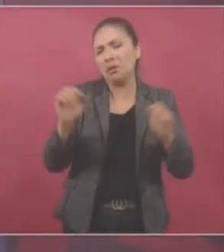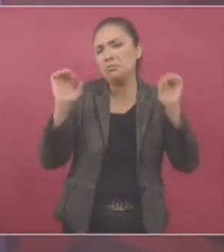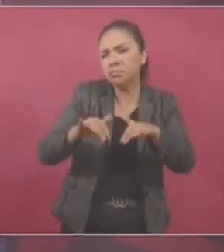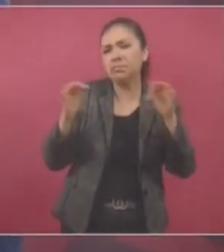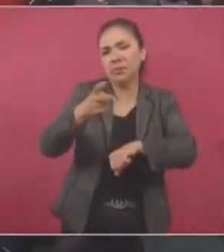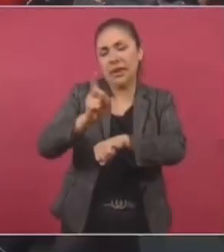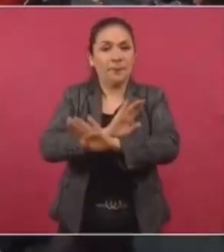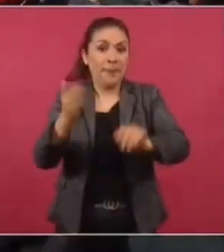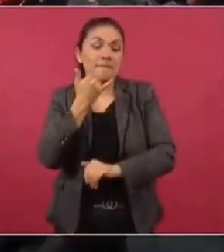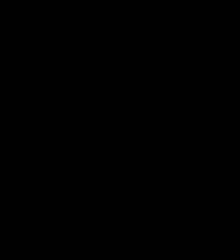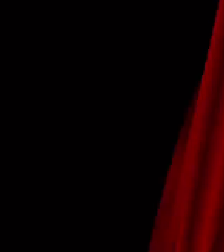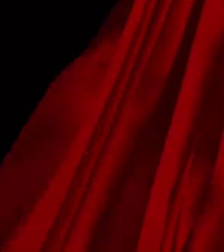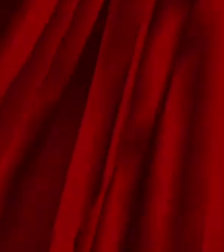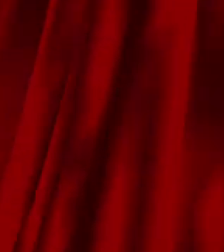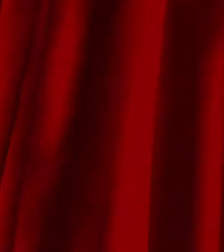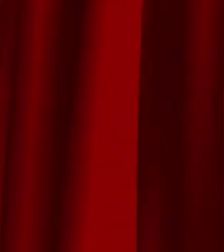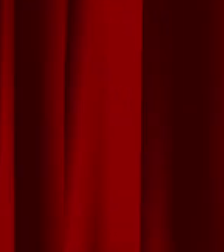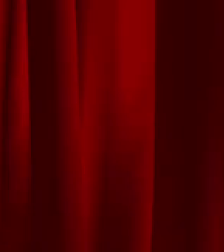Bueno, ahora sí, a desayunar.